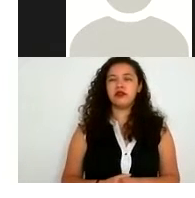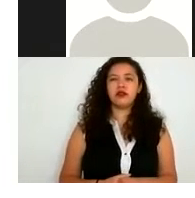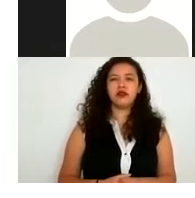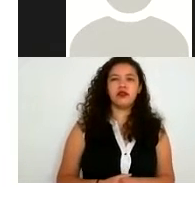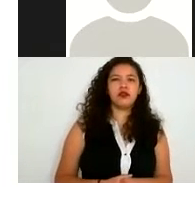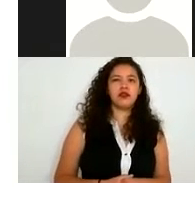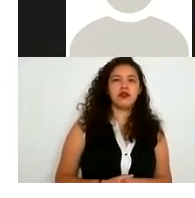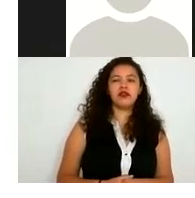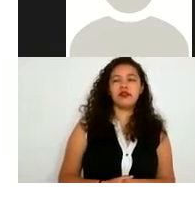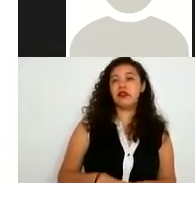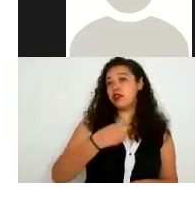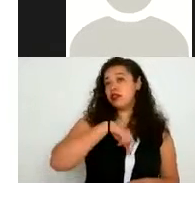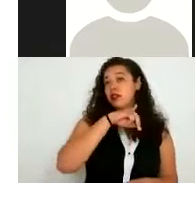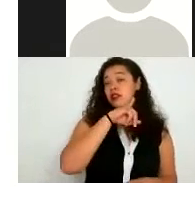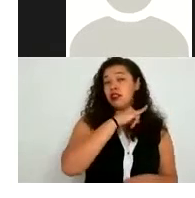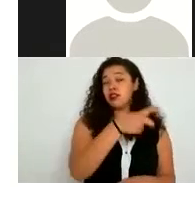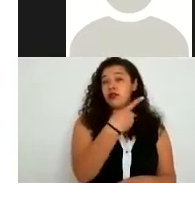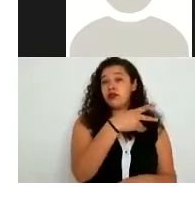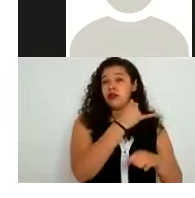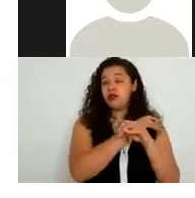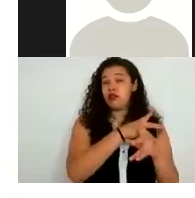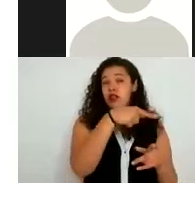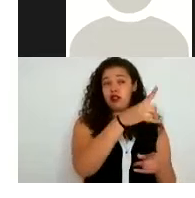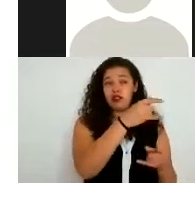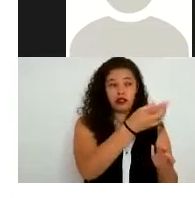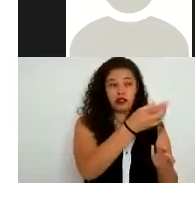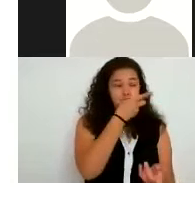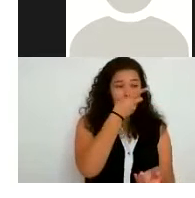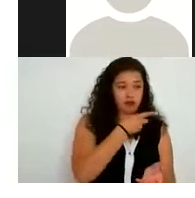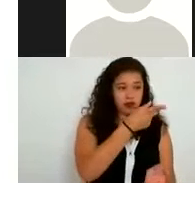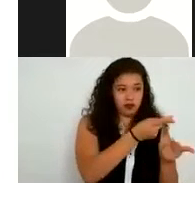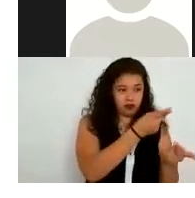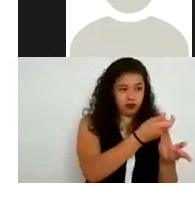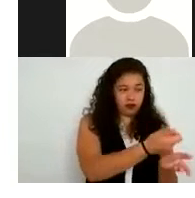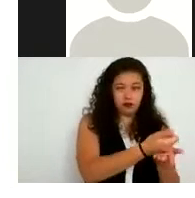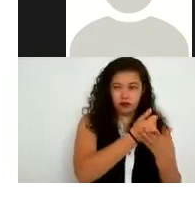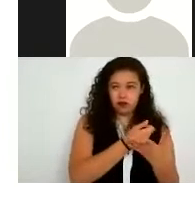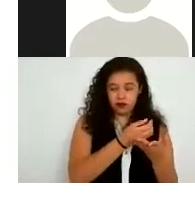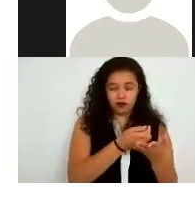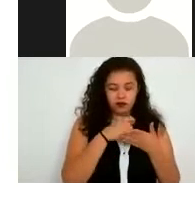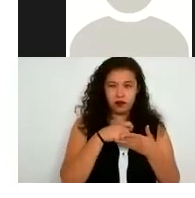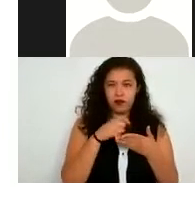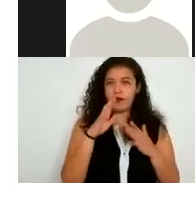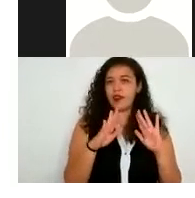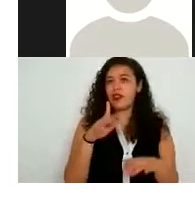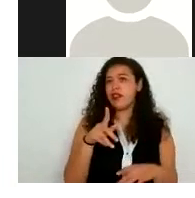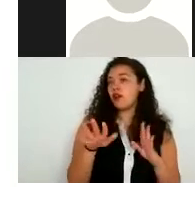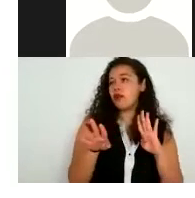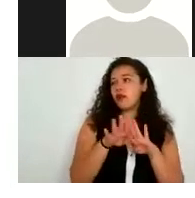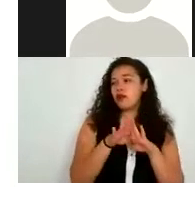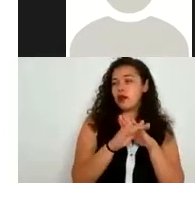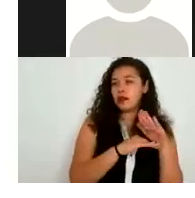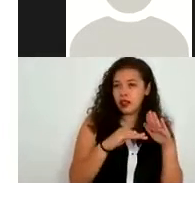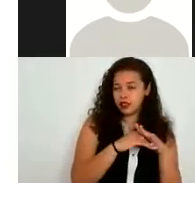información que ellos nos proporcionan que puede ser inclusive a veces la mínima este y ya para nosotros